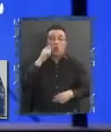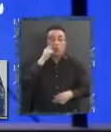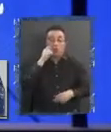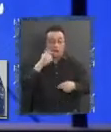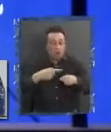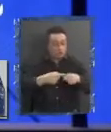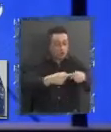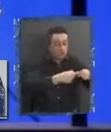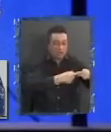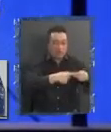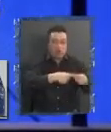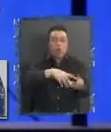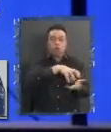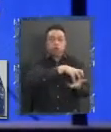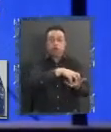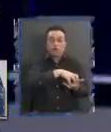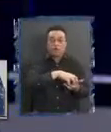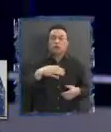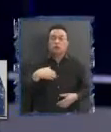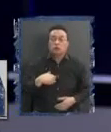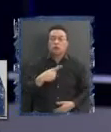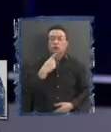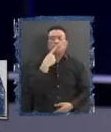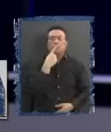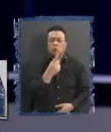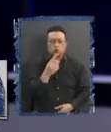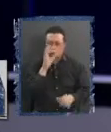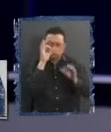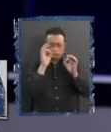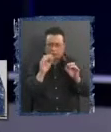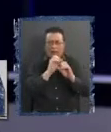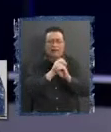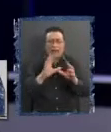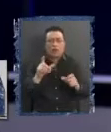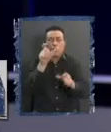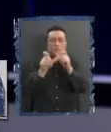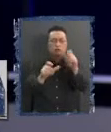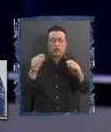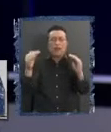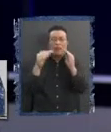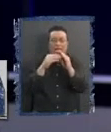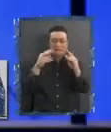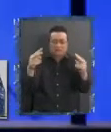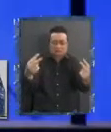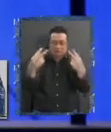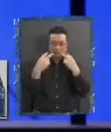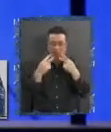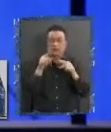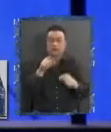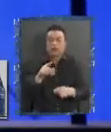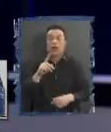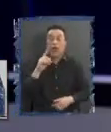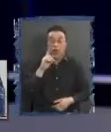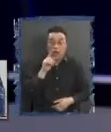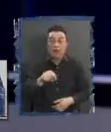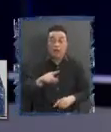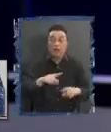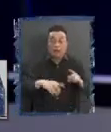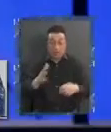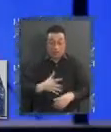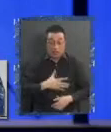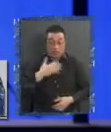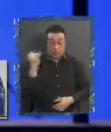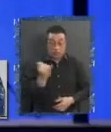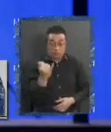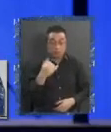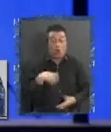de los pueblos. Pero Elisa, yo le pregunto bien concretamente para que la gente que está en su casa nos pueda entender. Por ejemplo, si hay una autonomía territorial indígena sobre